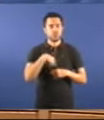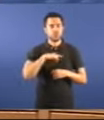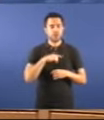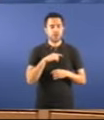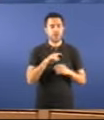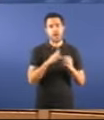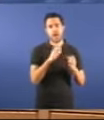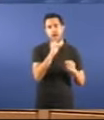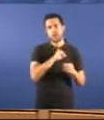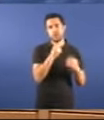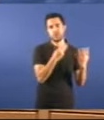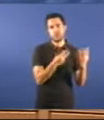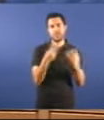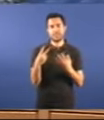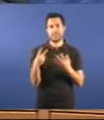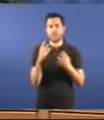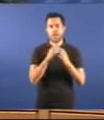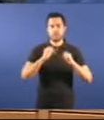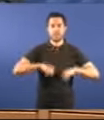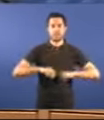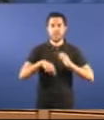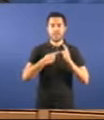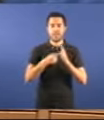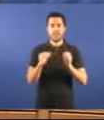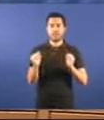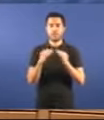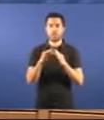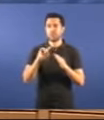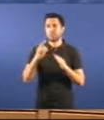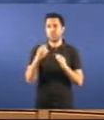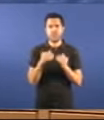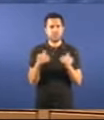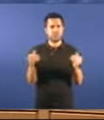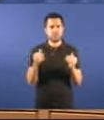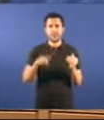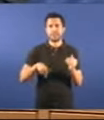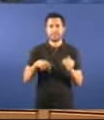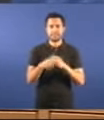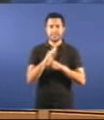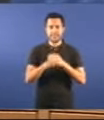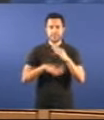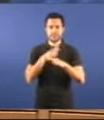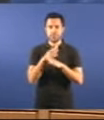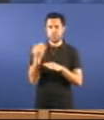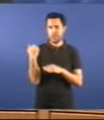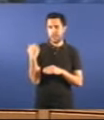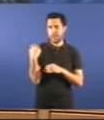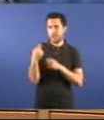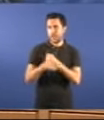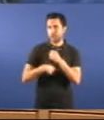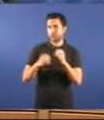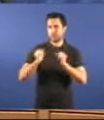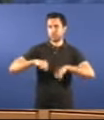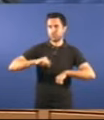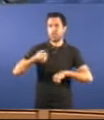lei de Montes por primeira vez en 30 anos nesta lesibratura en agosto. E esa lei de Montes vamos a desenvolvela con